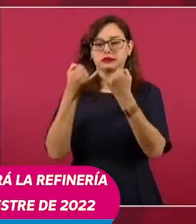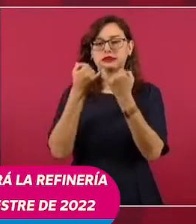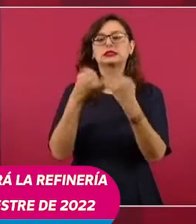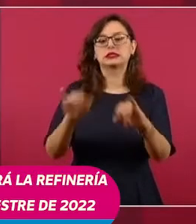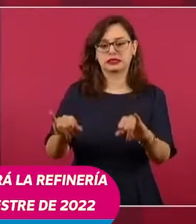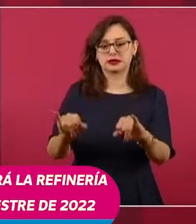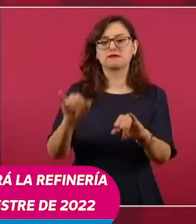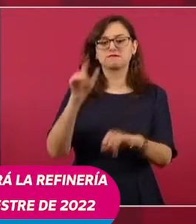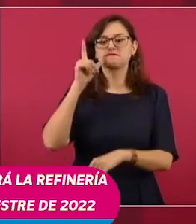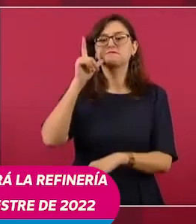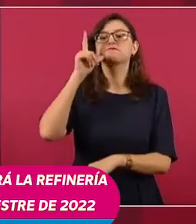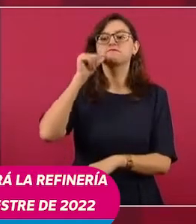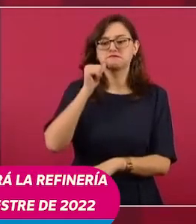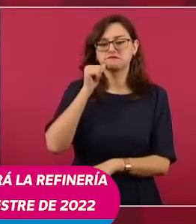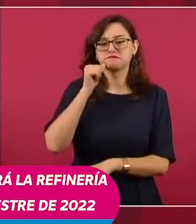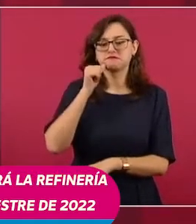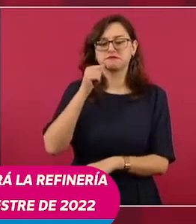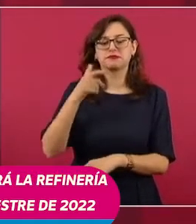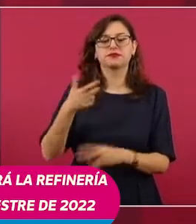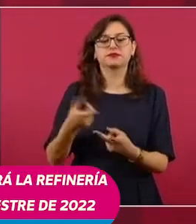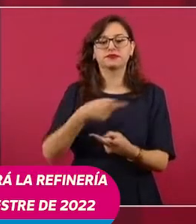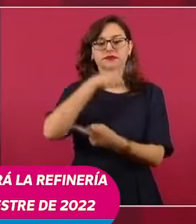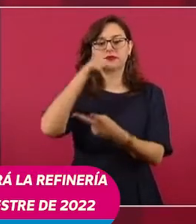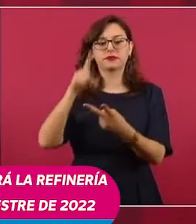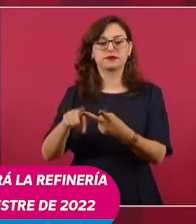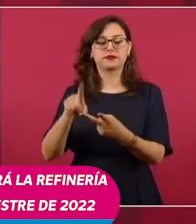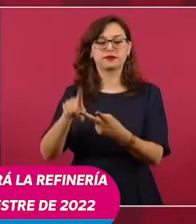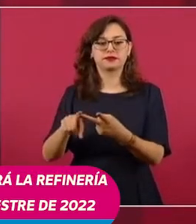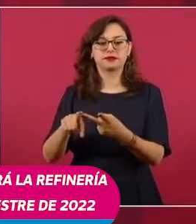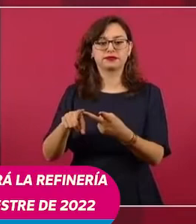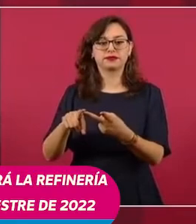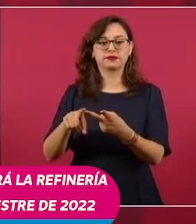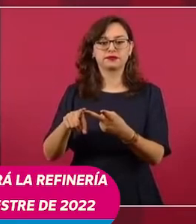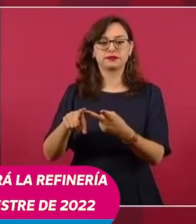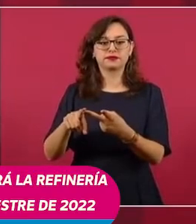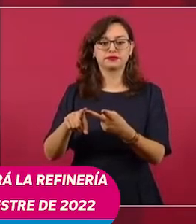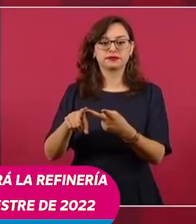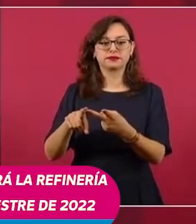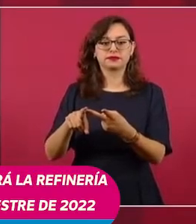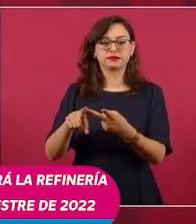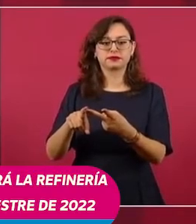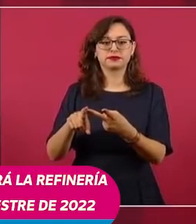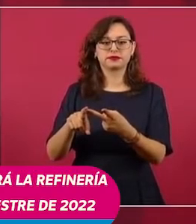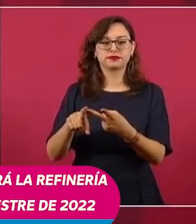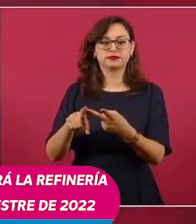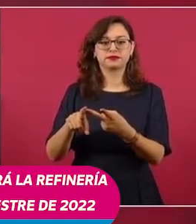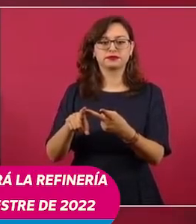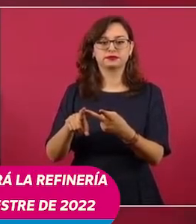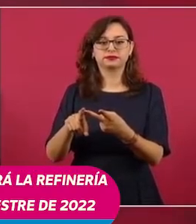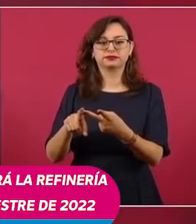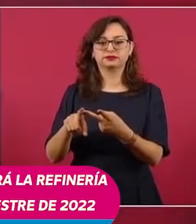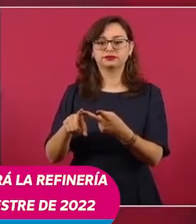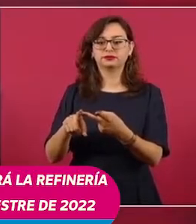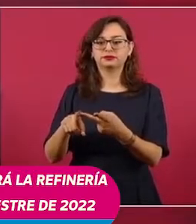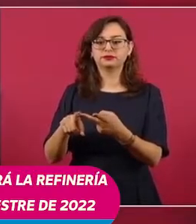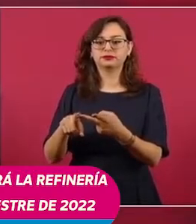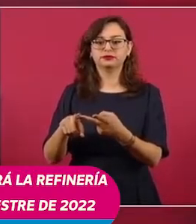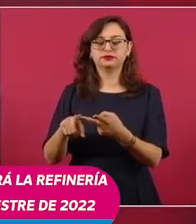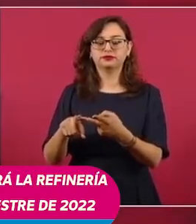y voy a informar sobre todo este tiempo.